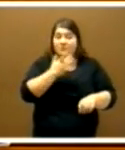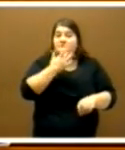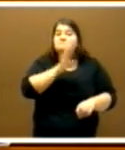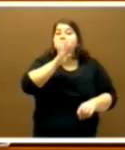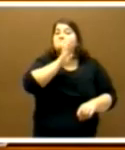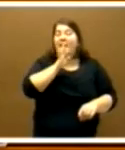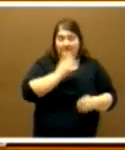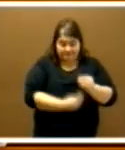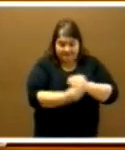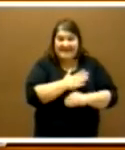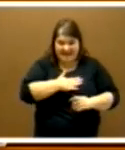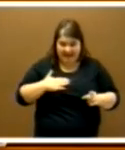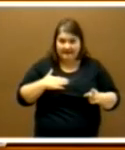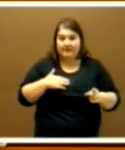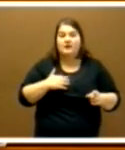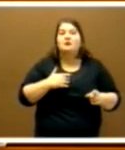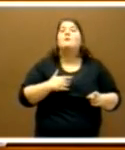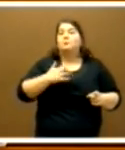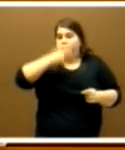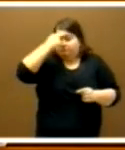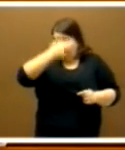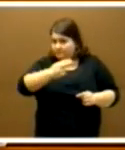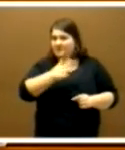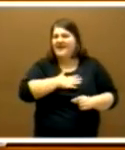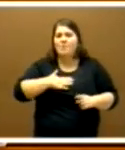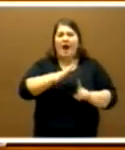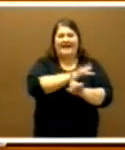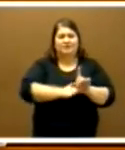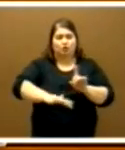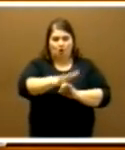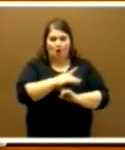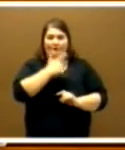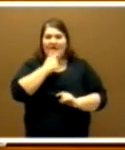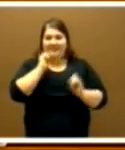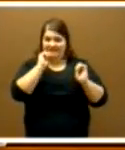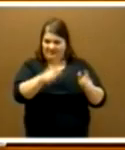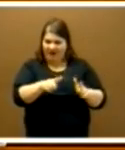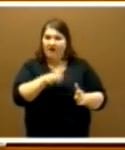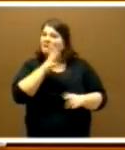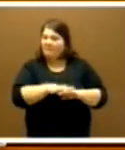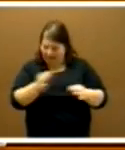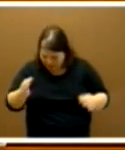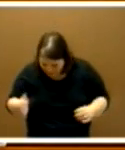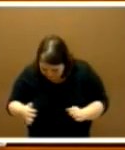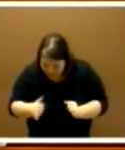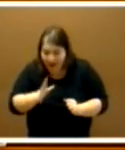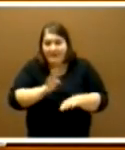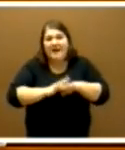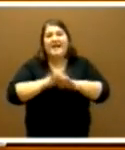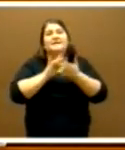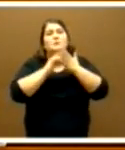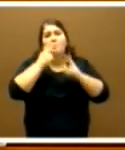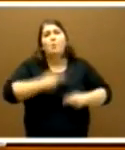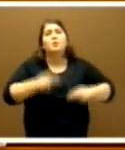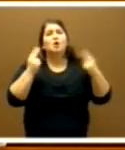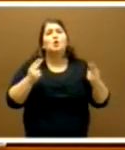queremos facilitar todo el entorno para que desde los servicios públicos no sea,